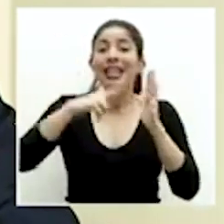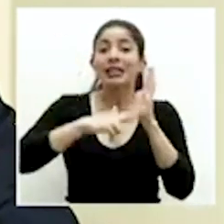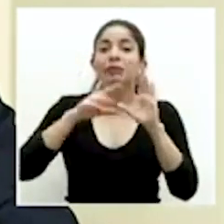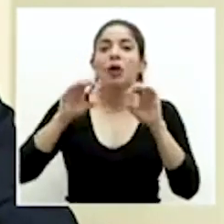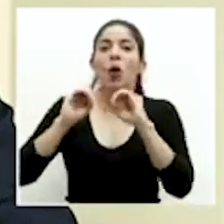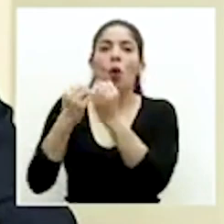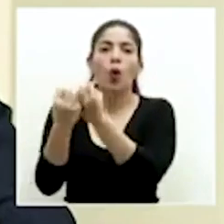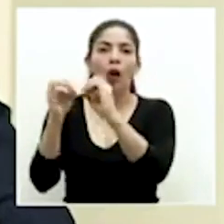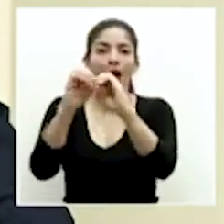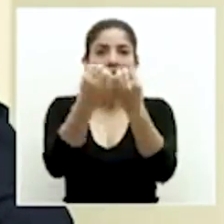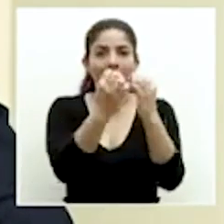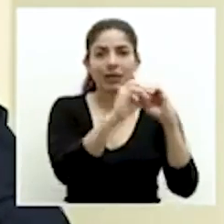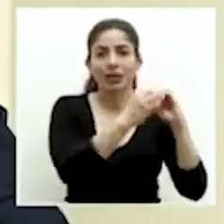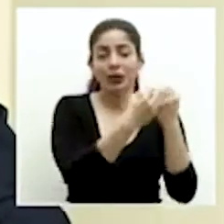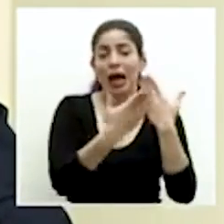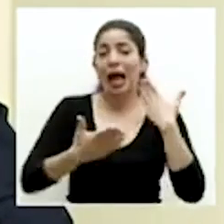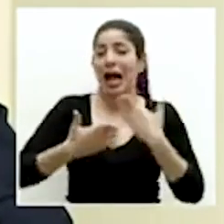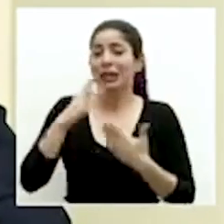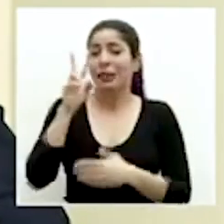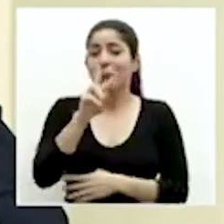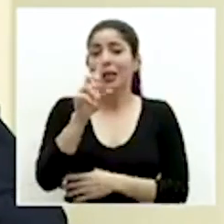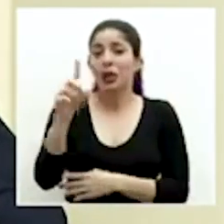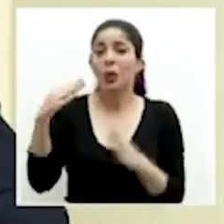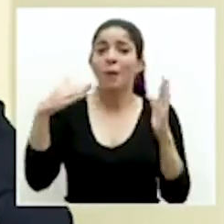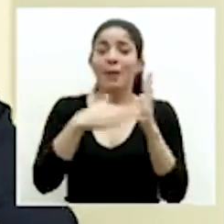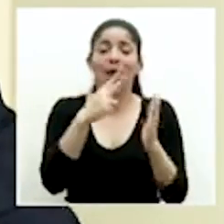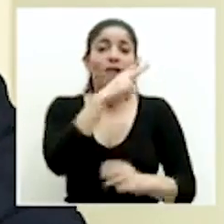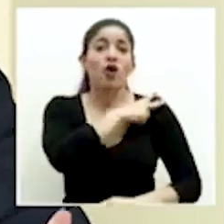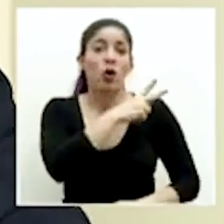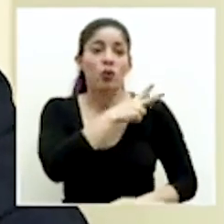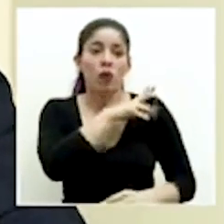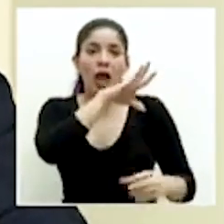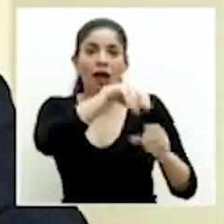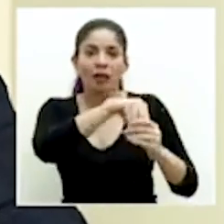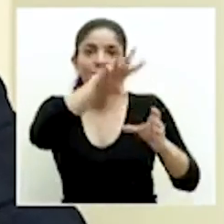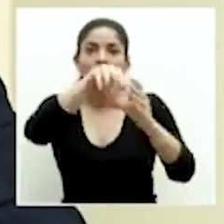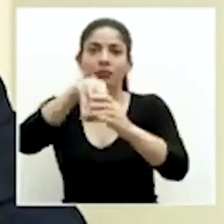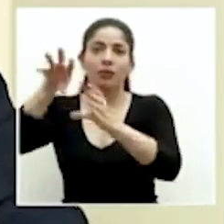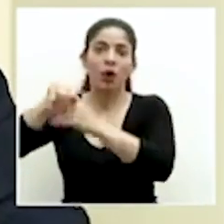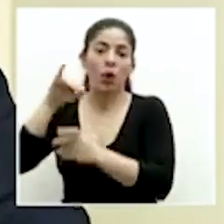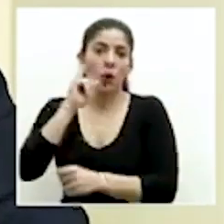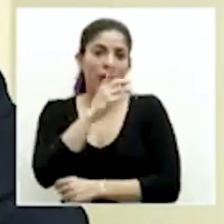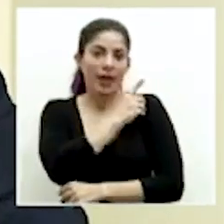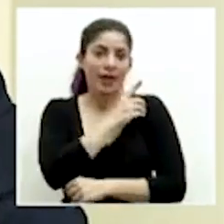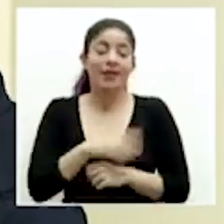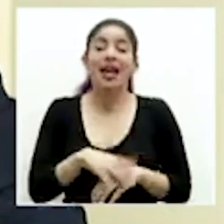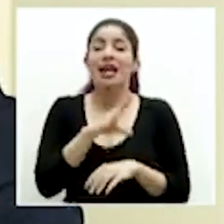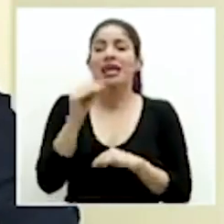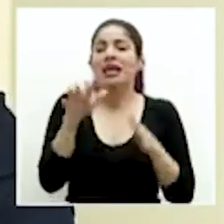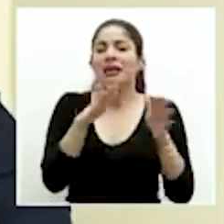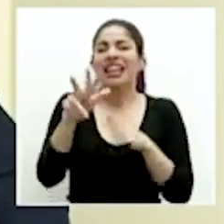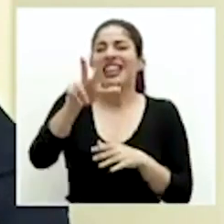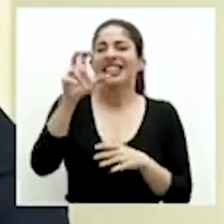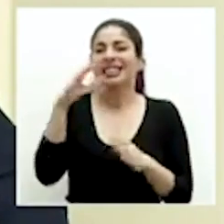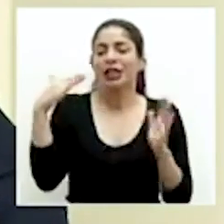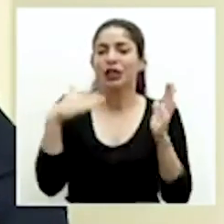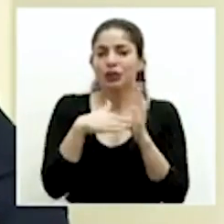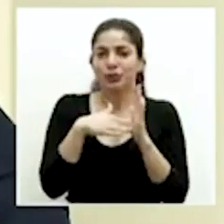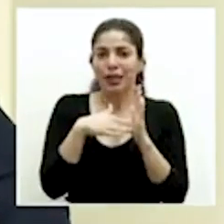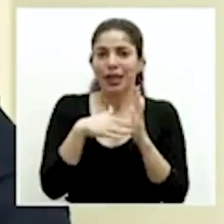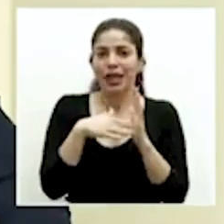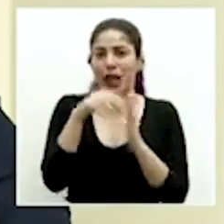organizaciones, cerca de 21 mil voluntarios que integran las juntas directivas y alrededor de 300 mil